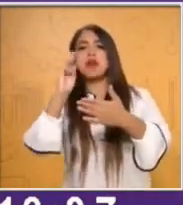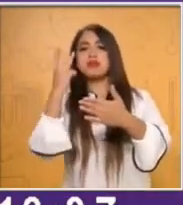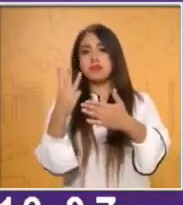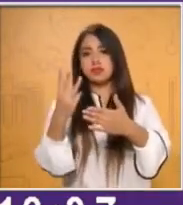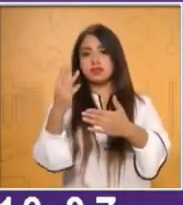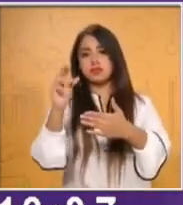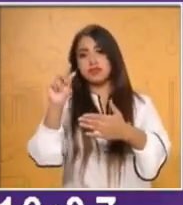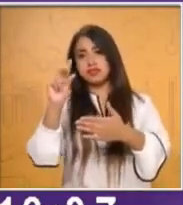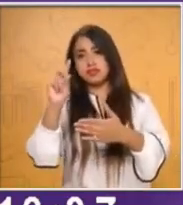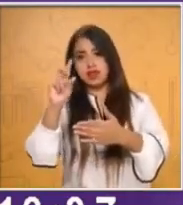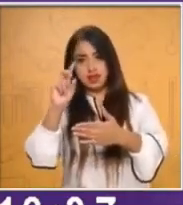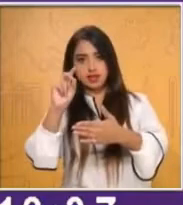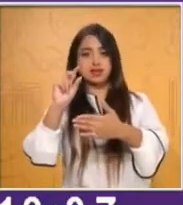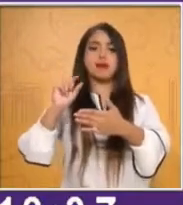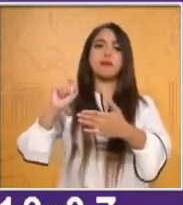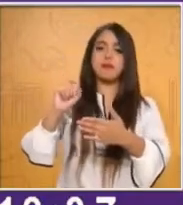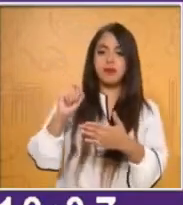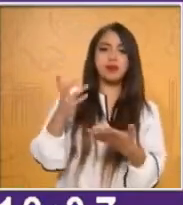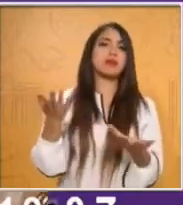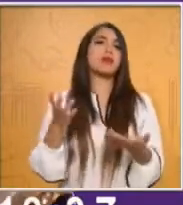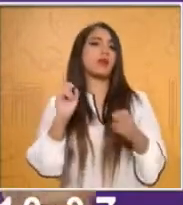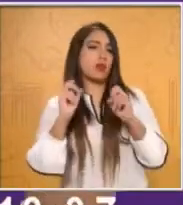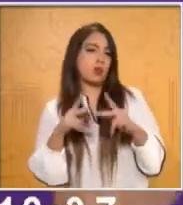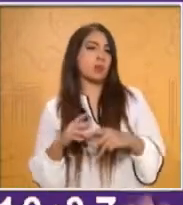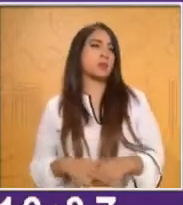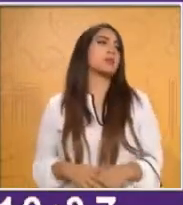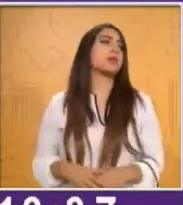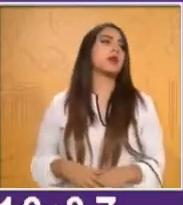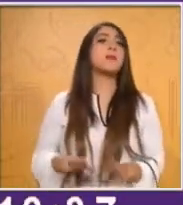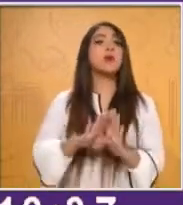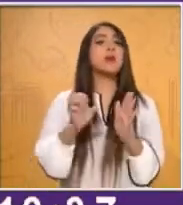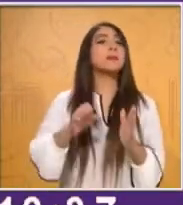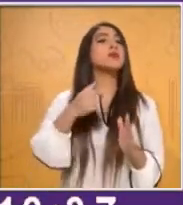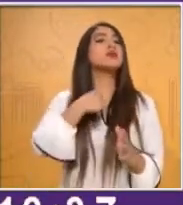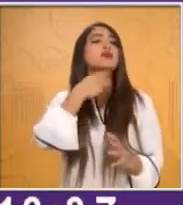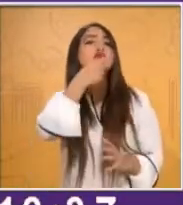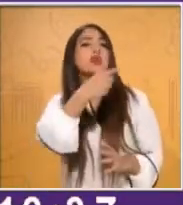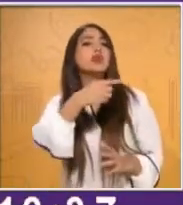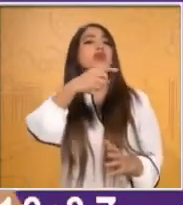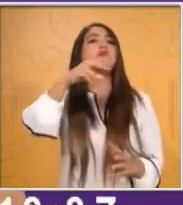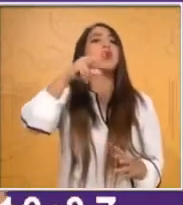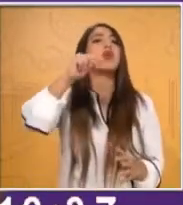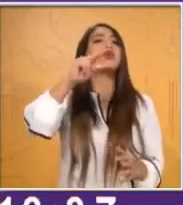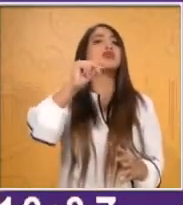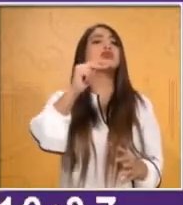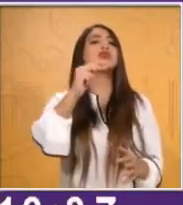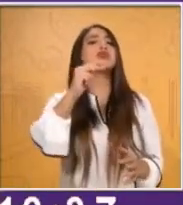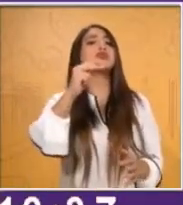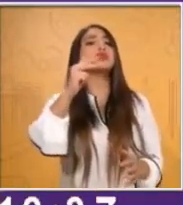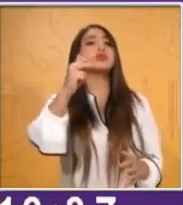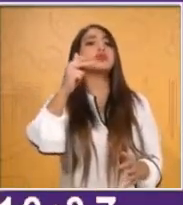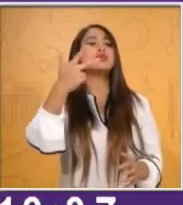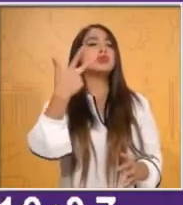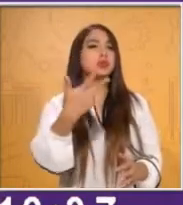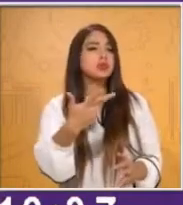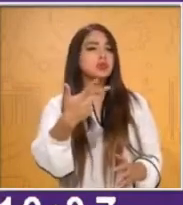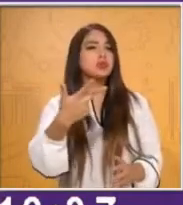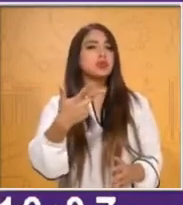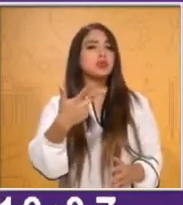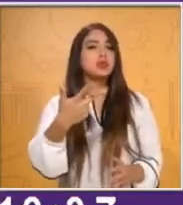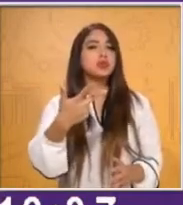quiere decir? Si yo te digo el 88, tú me vas a responder el 90. Y la persona que sigue me va a responder